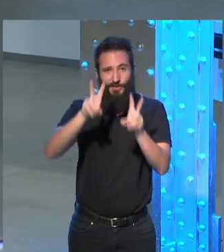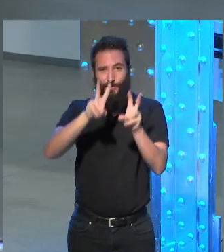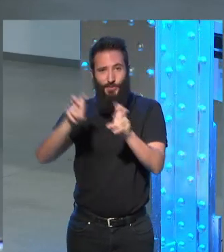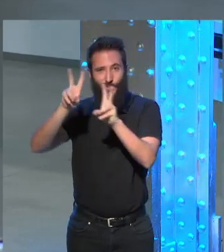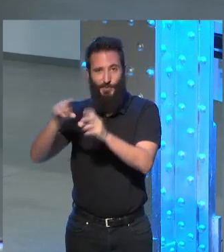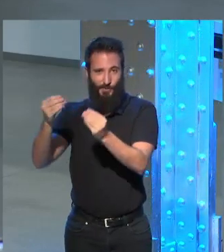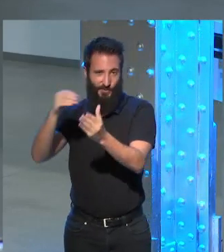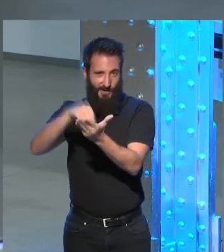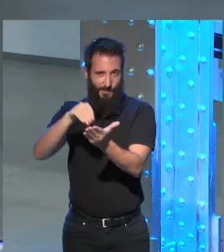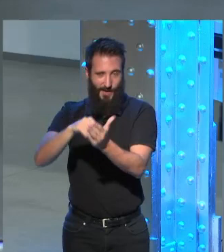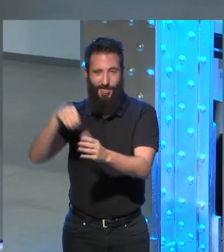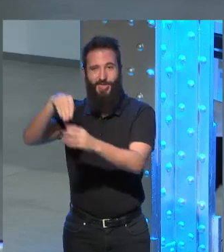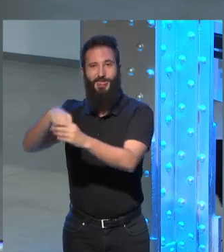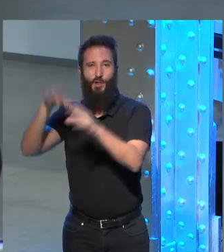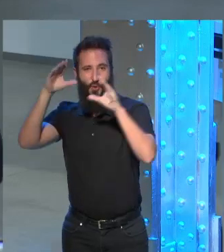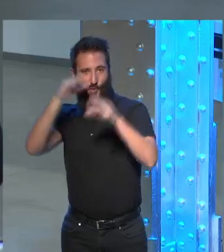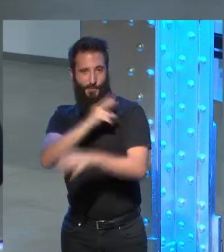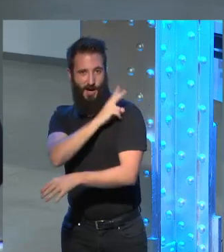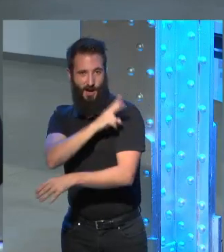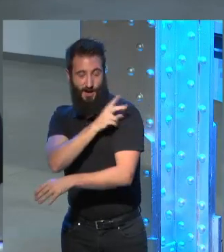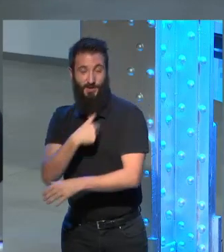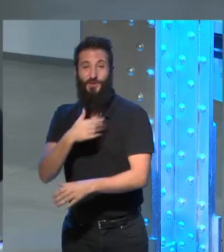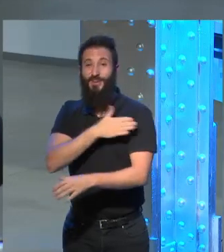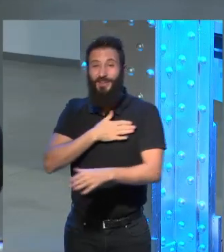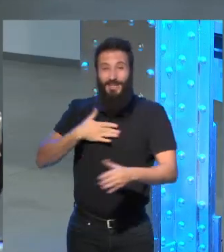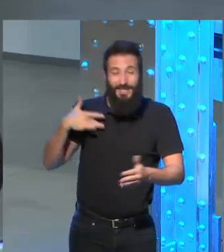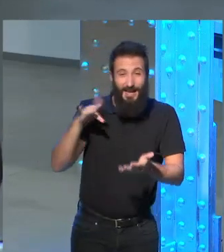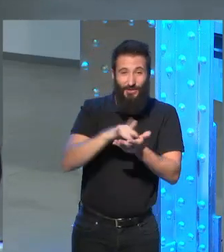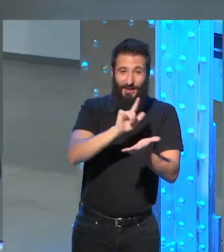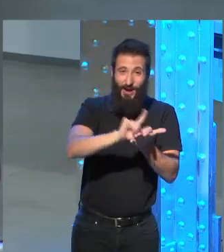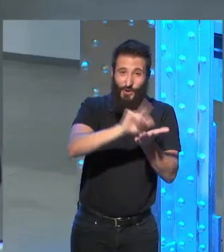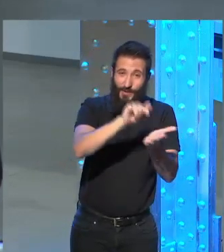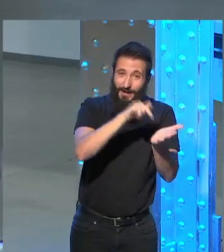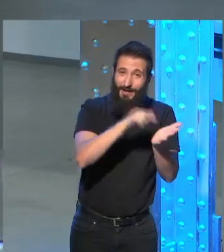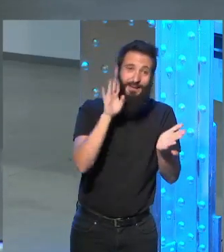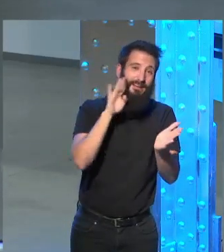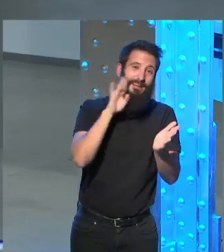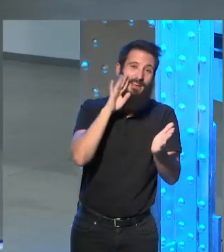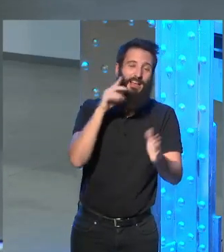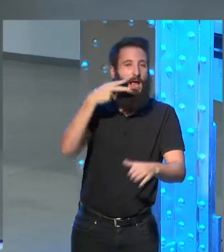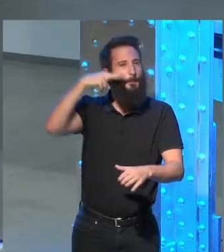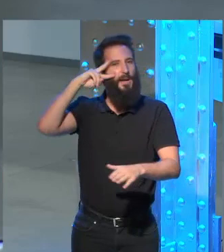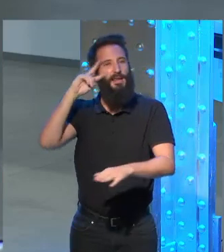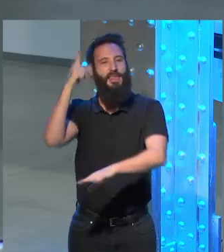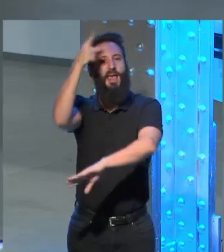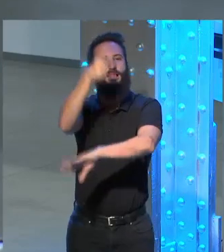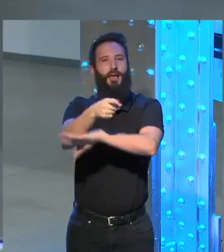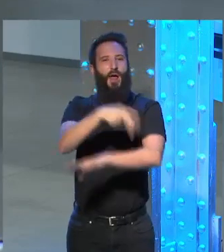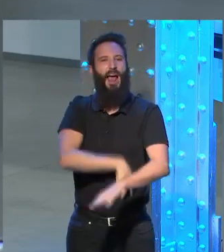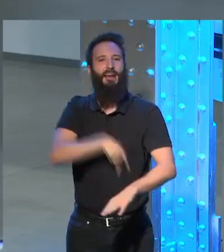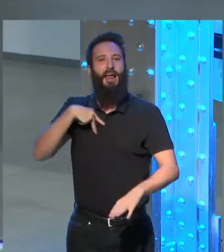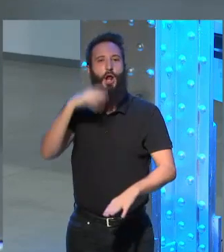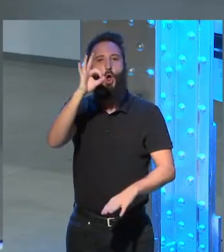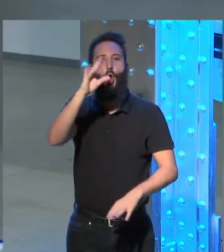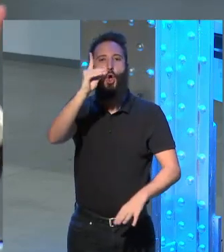la primera idea que tuve la novela yo quería contar en esta novela la experiencia de la dictadura del general Odría lo que